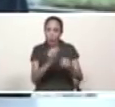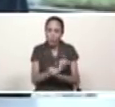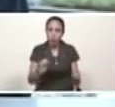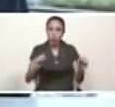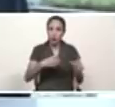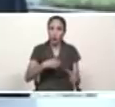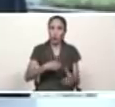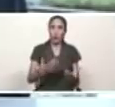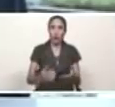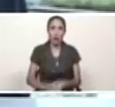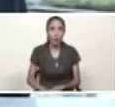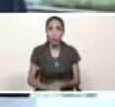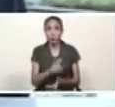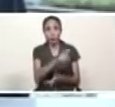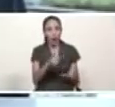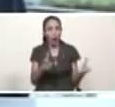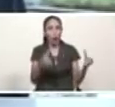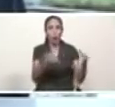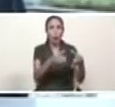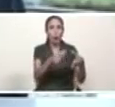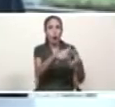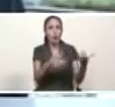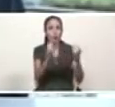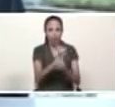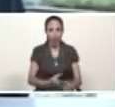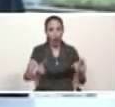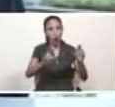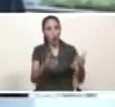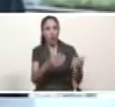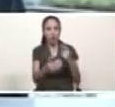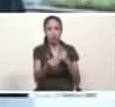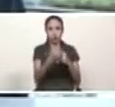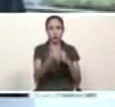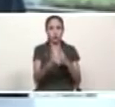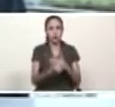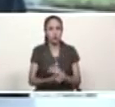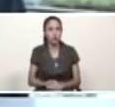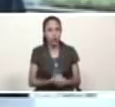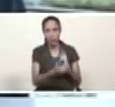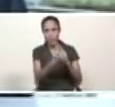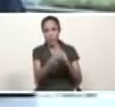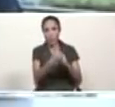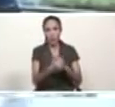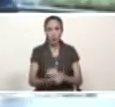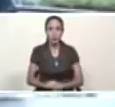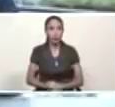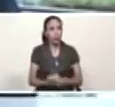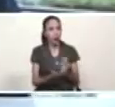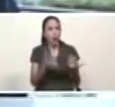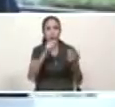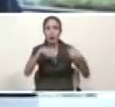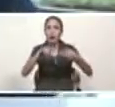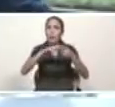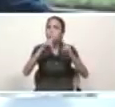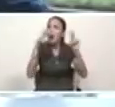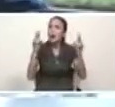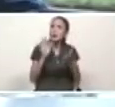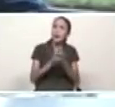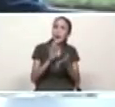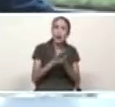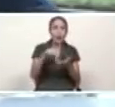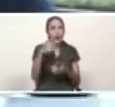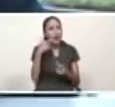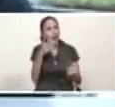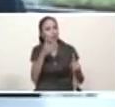que se vaya al consejo de seguridad de naciones unidas a amenazar con una invasión militar a un pueblo pacífico que no es